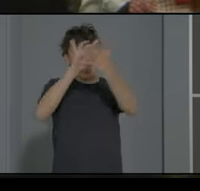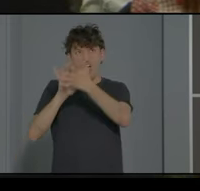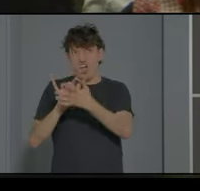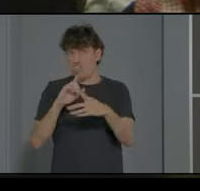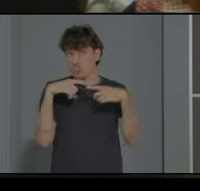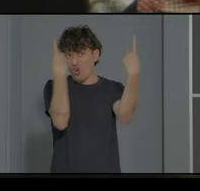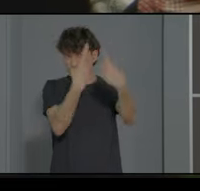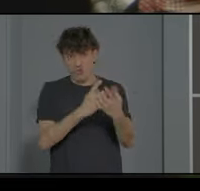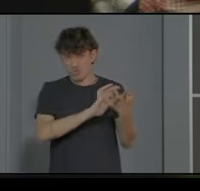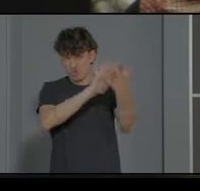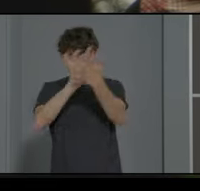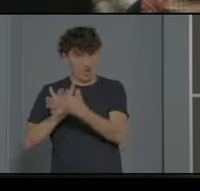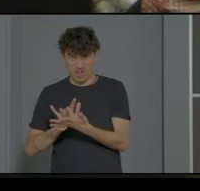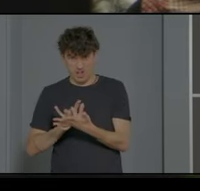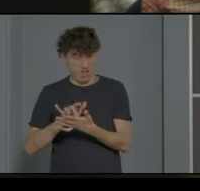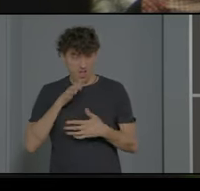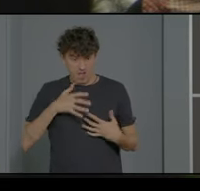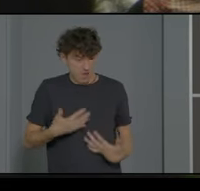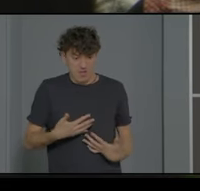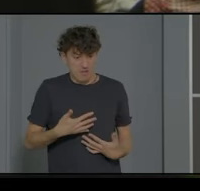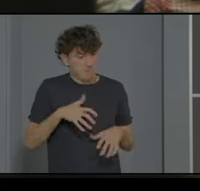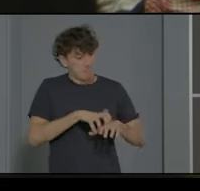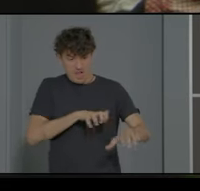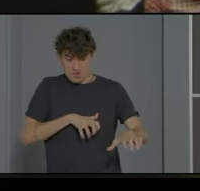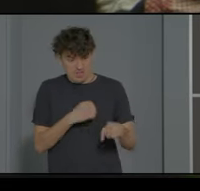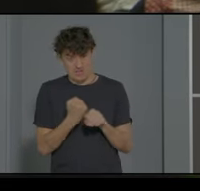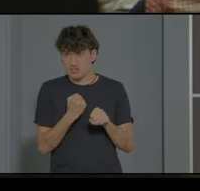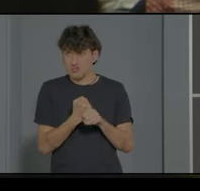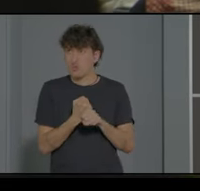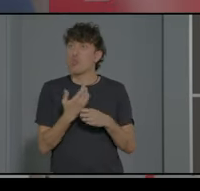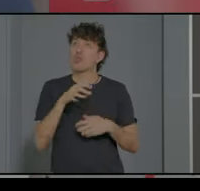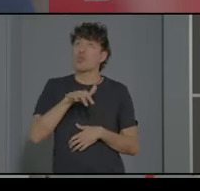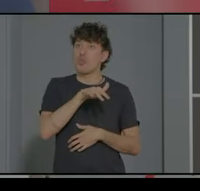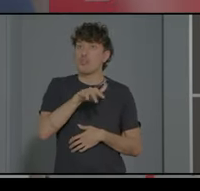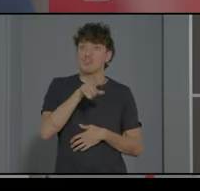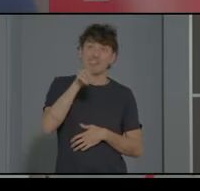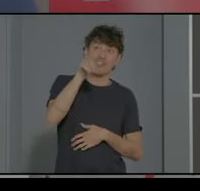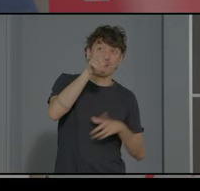y habitualmente ahora, de hecho, la mayor parte de mi trabajo está en esta zona de la pantalla.